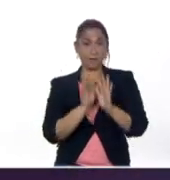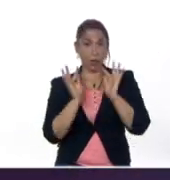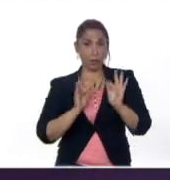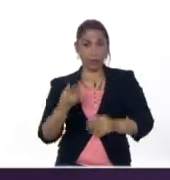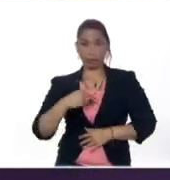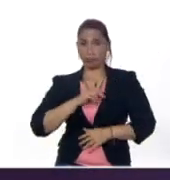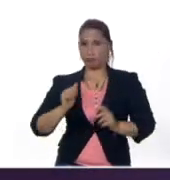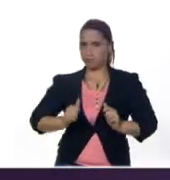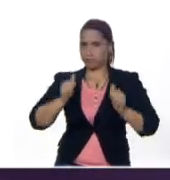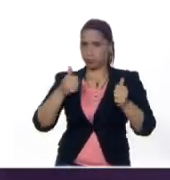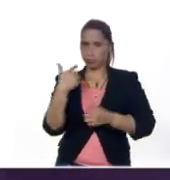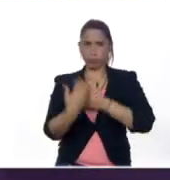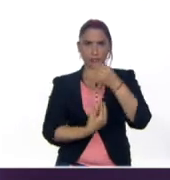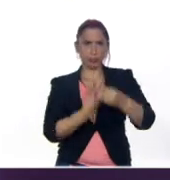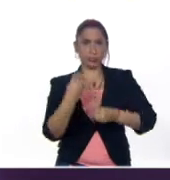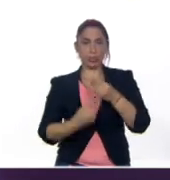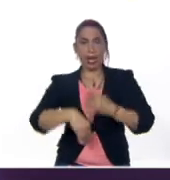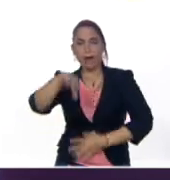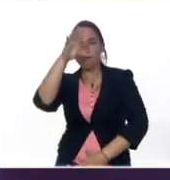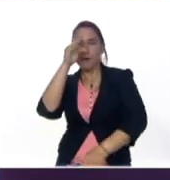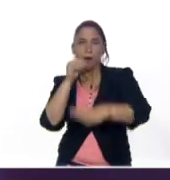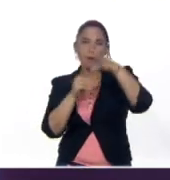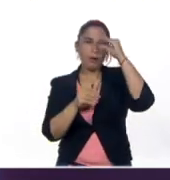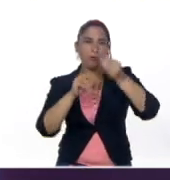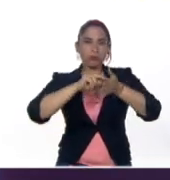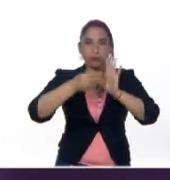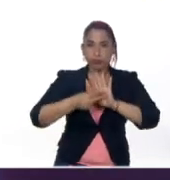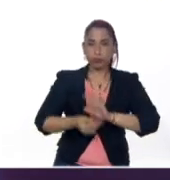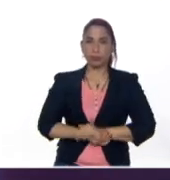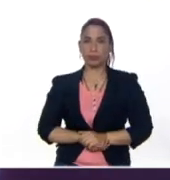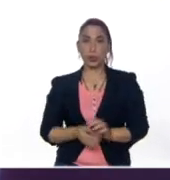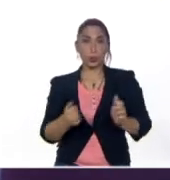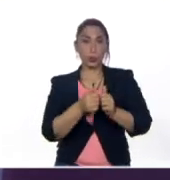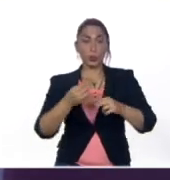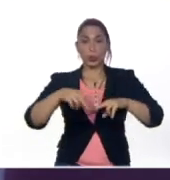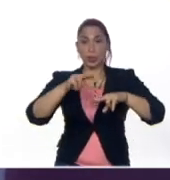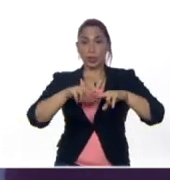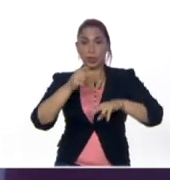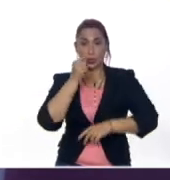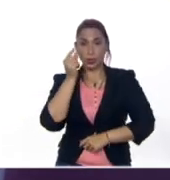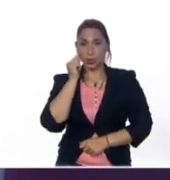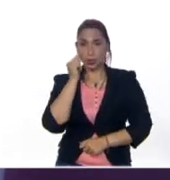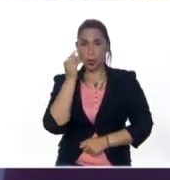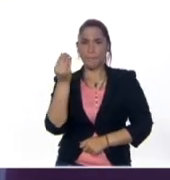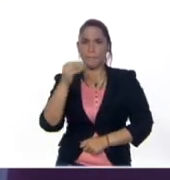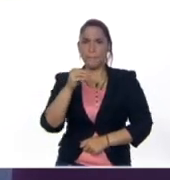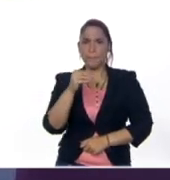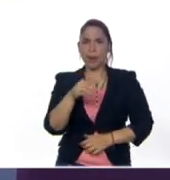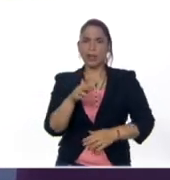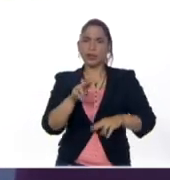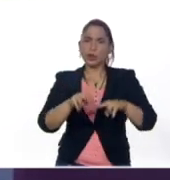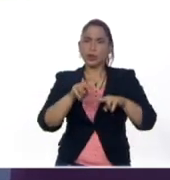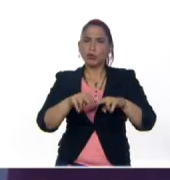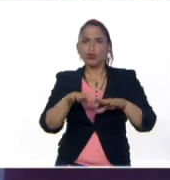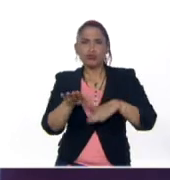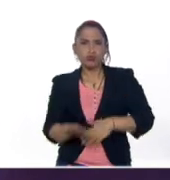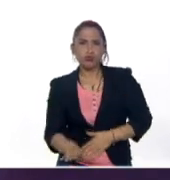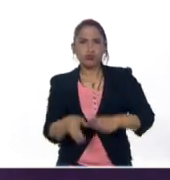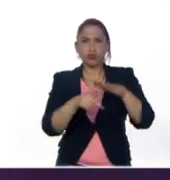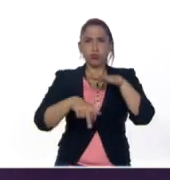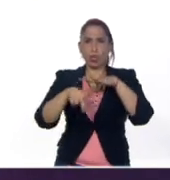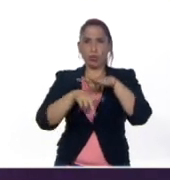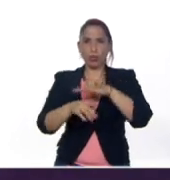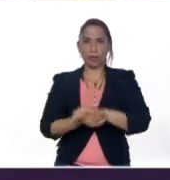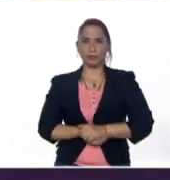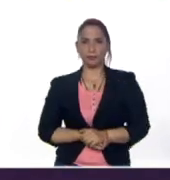estamos entonces realizando un aprendizaje significativo con nuestros niños y niñas, los más pequeñitos de la casa, en el nivel de